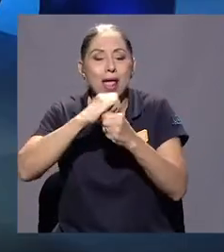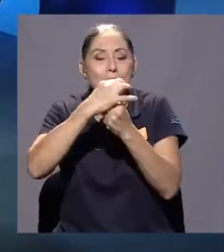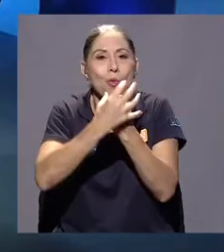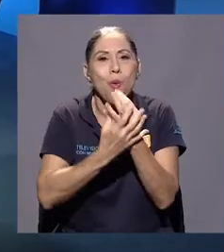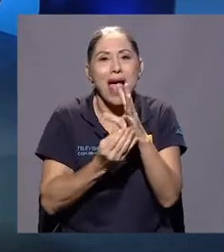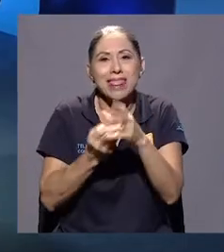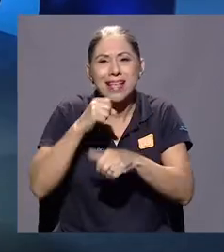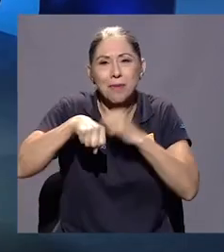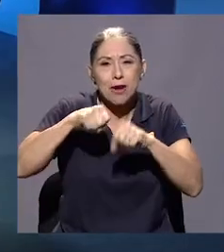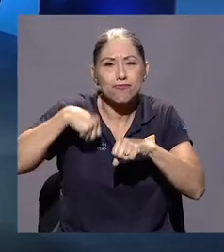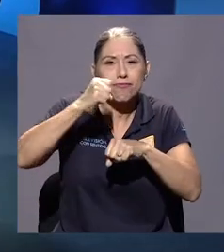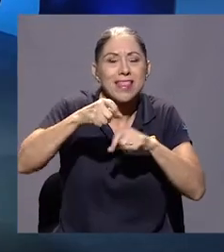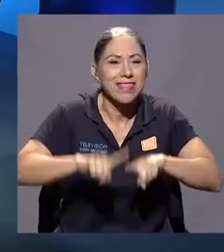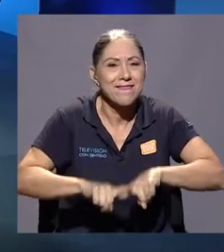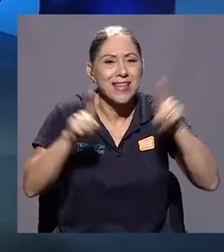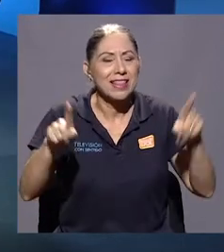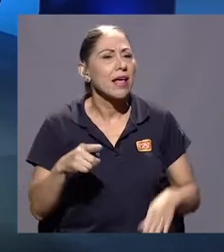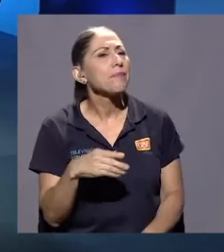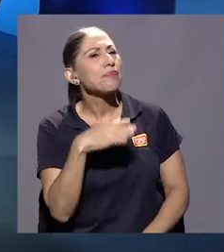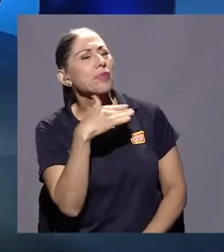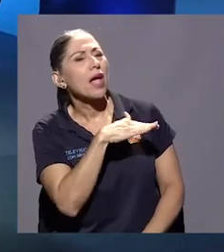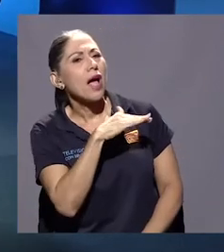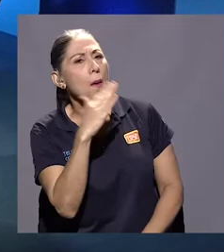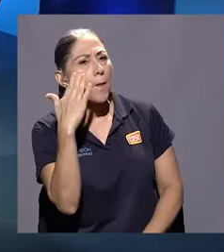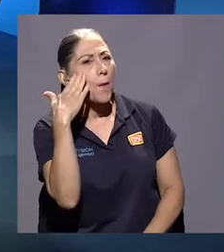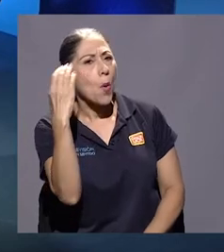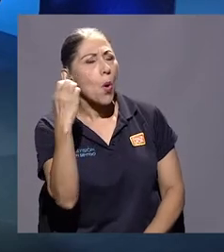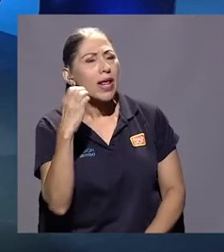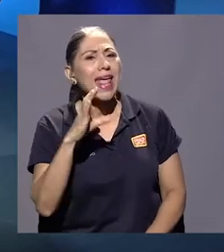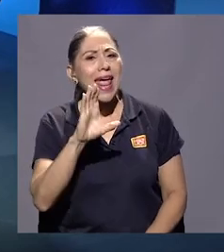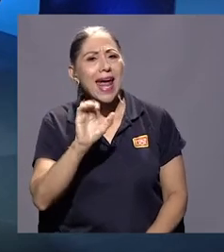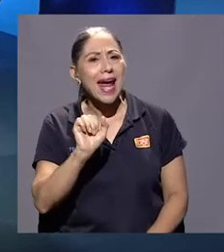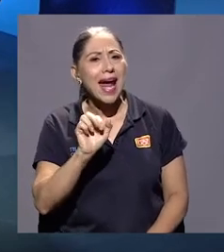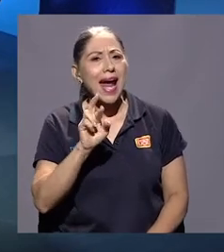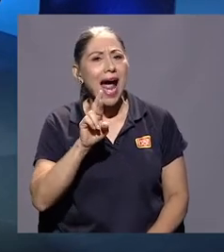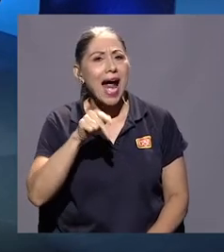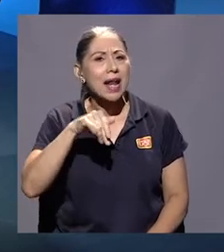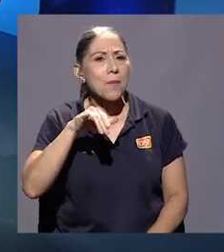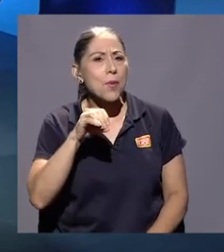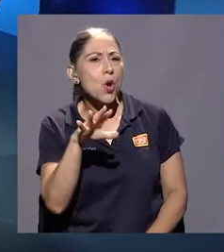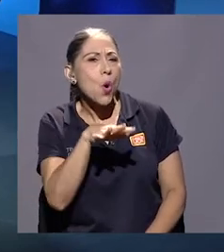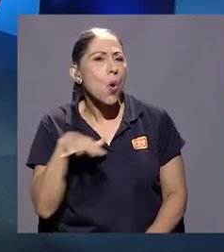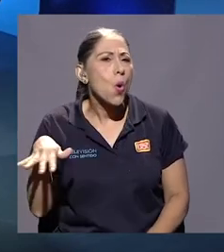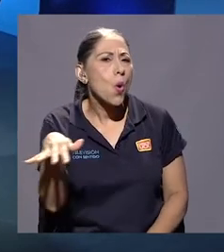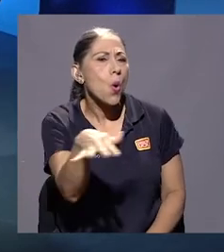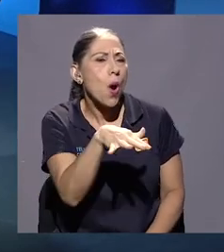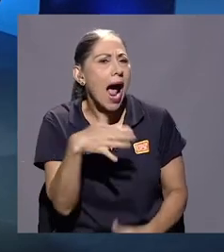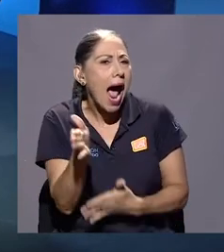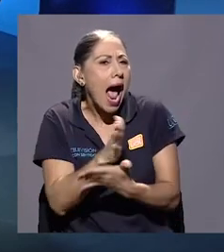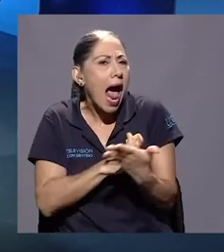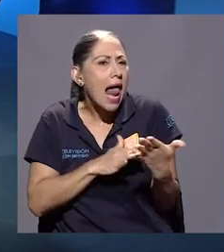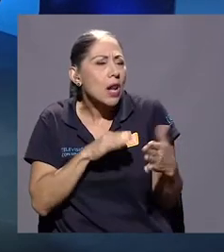César, ¿por qué el acarpio? Hay algo en acarpio que atrae, ¿no?